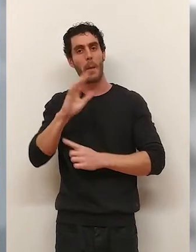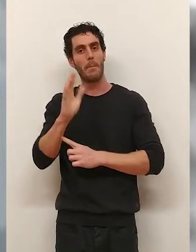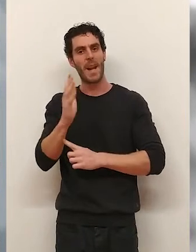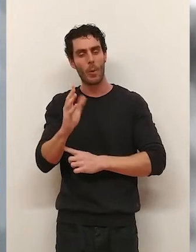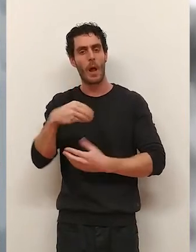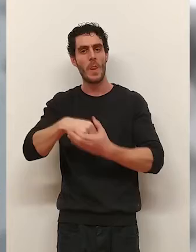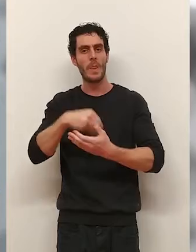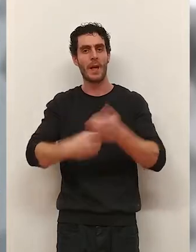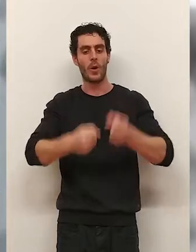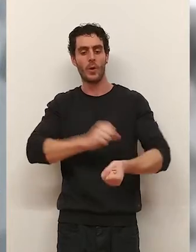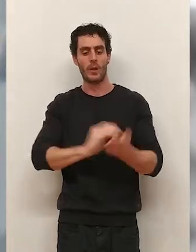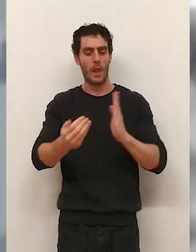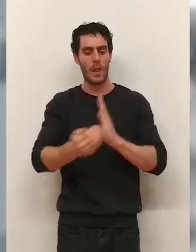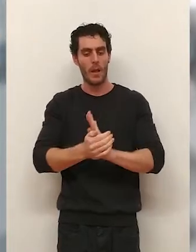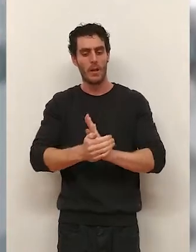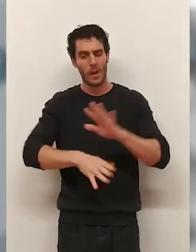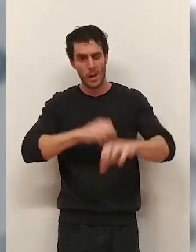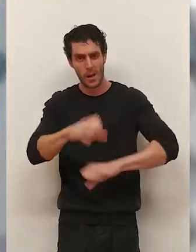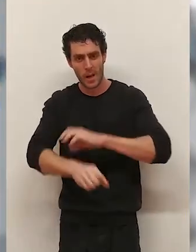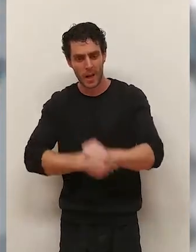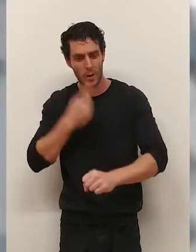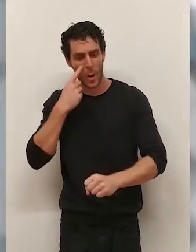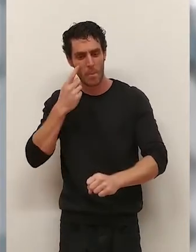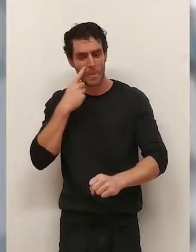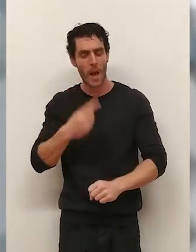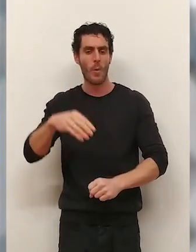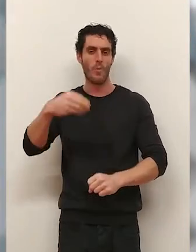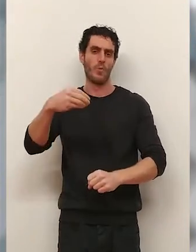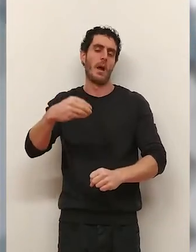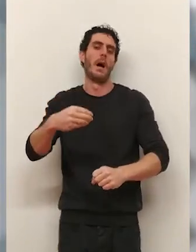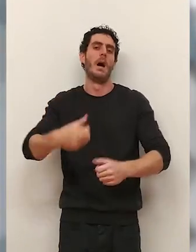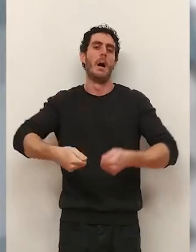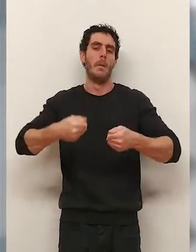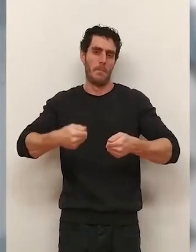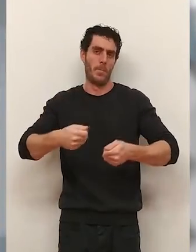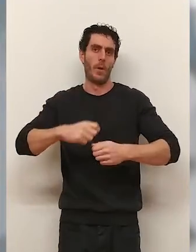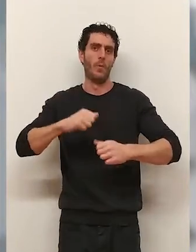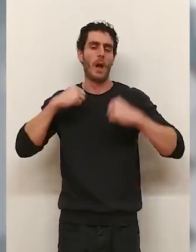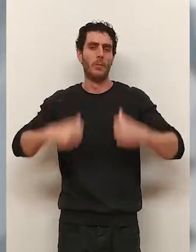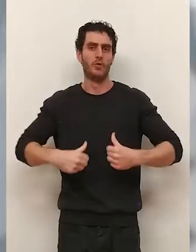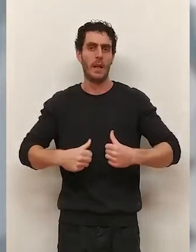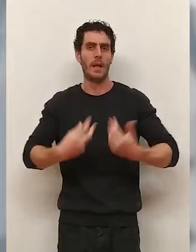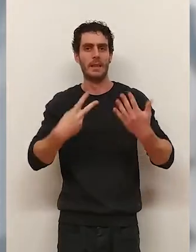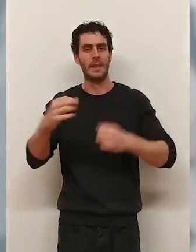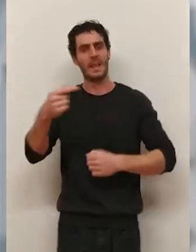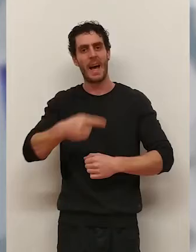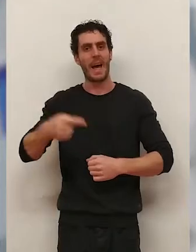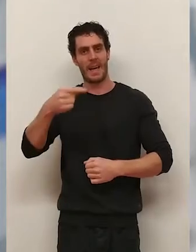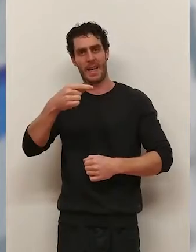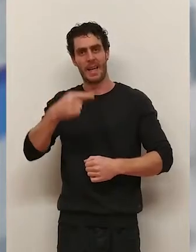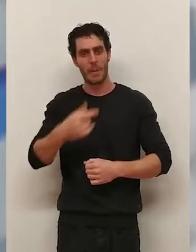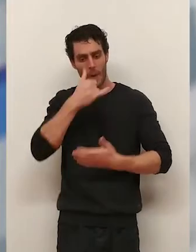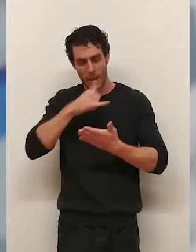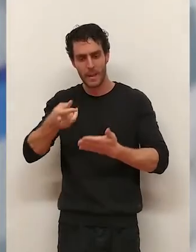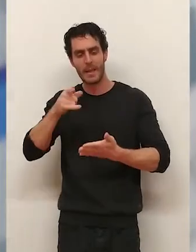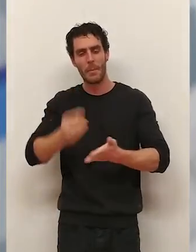escondidos en su vehículo. En el registro del coche los agentes encontraron dentro de una bolsa de viaje un tupper con 70 gramos de spitz. Además, también